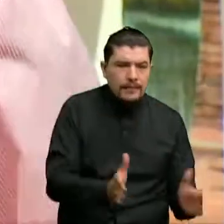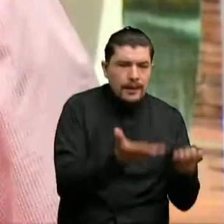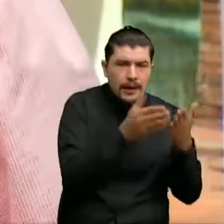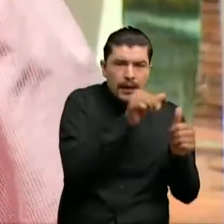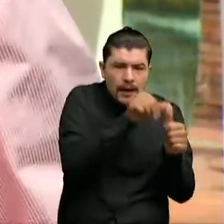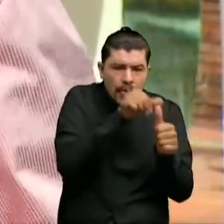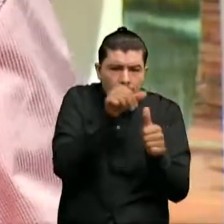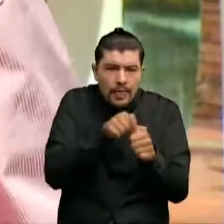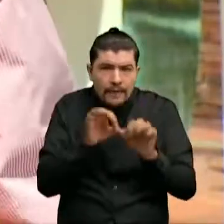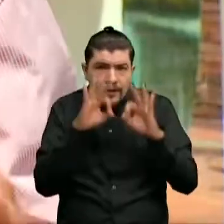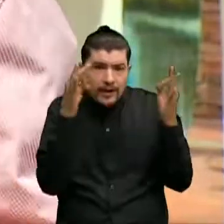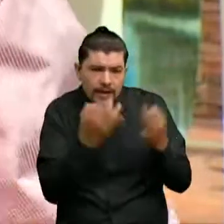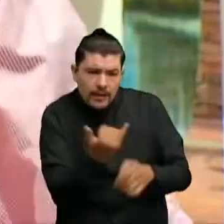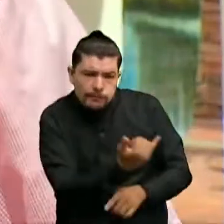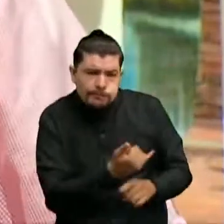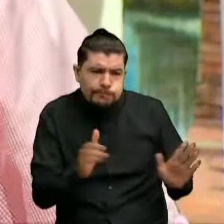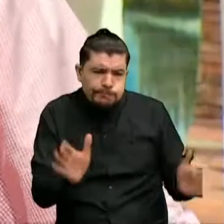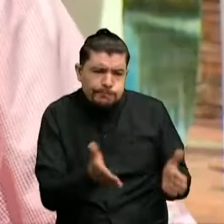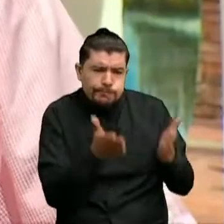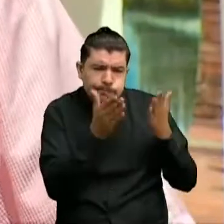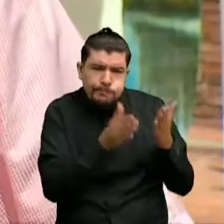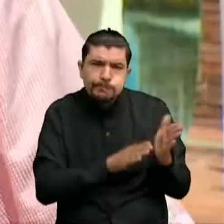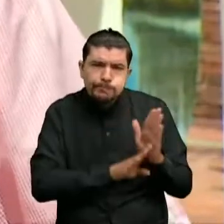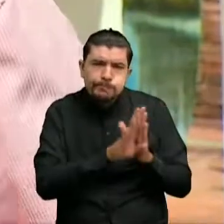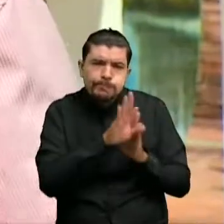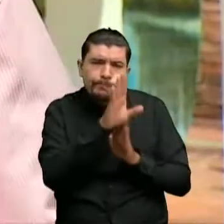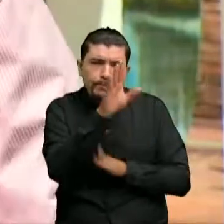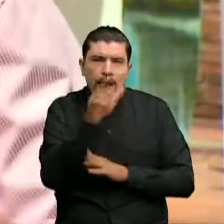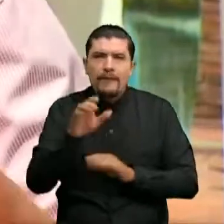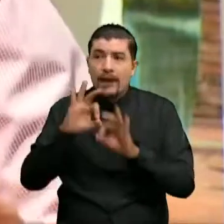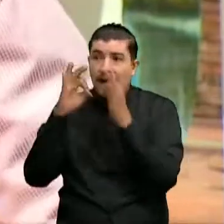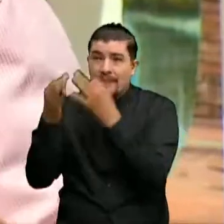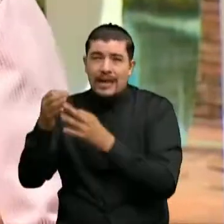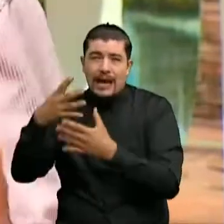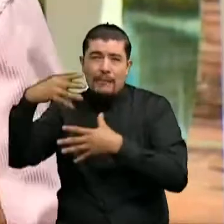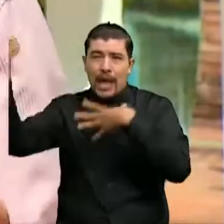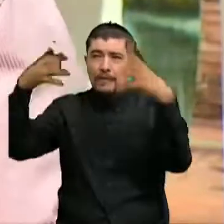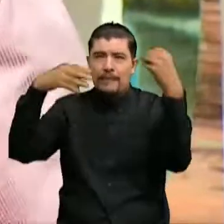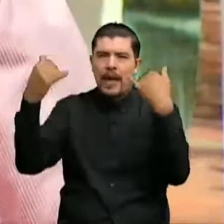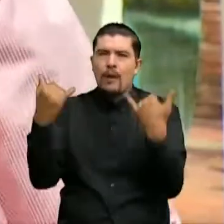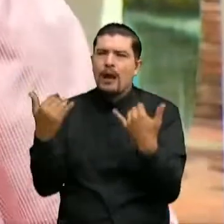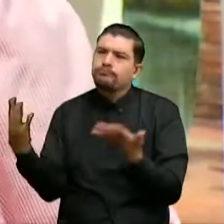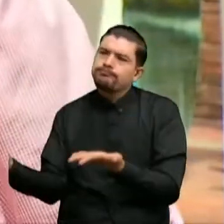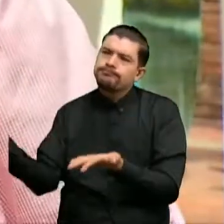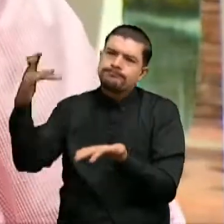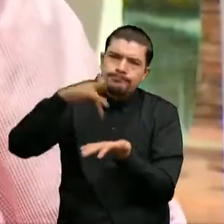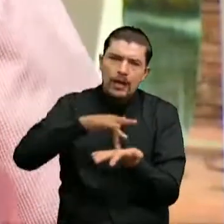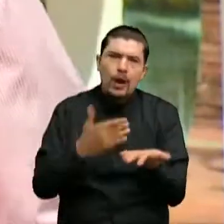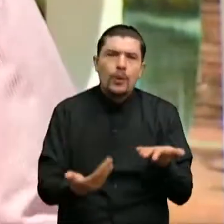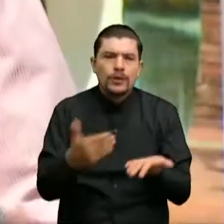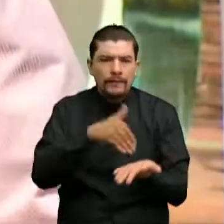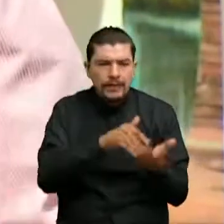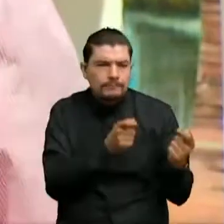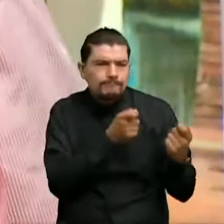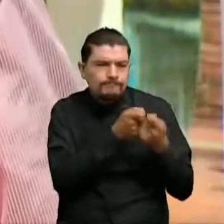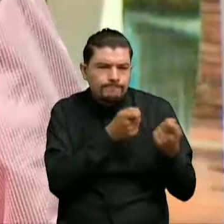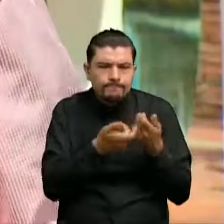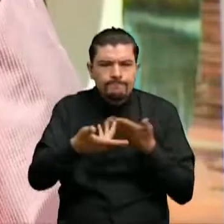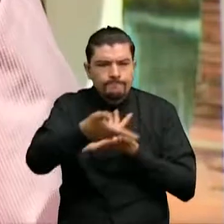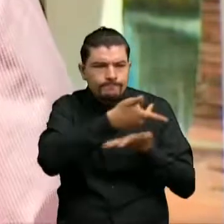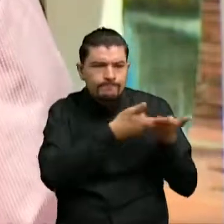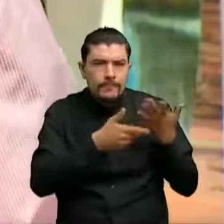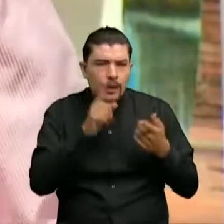cada una de las familias que tratan de llegar de nuevo a establecerse Y establecer de nuevo ese intercambio comercial con sus vecinos del campo